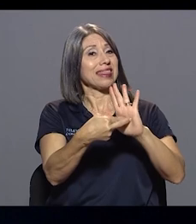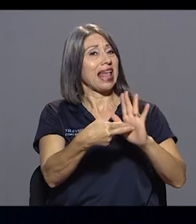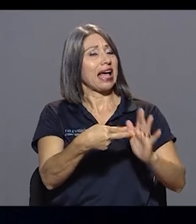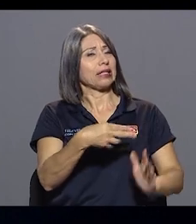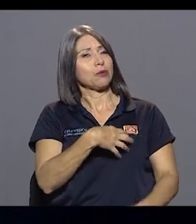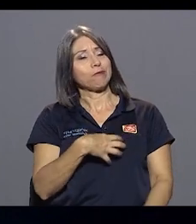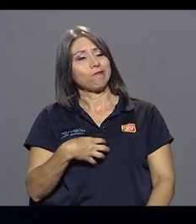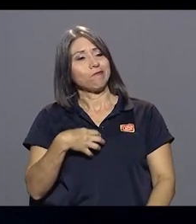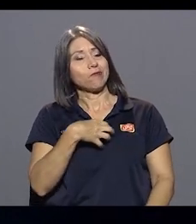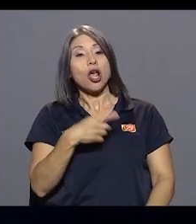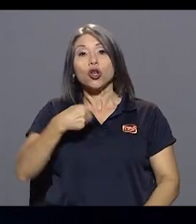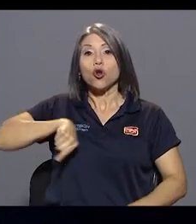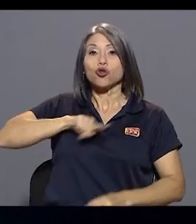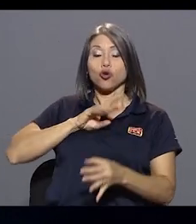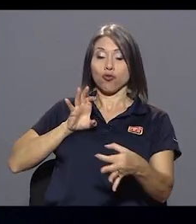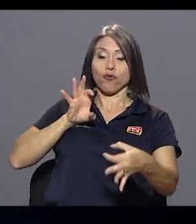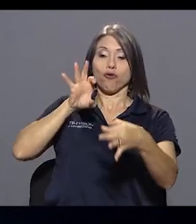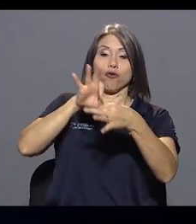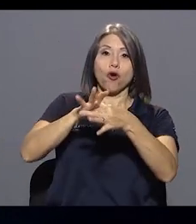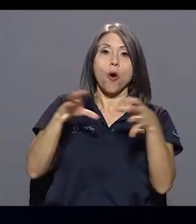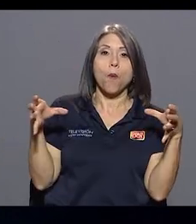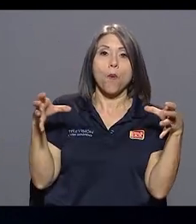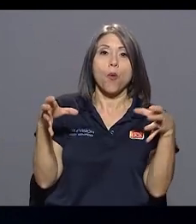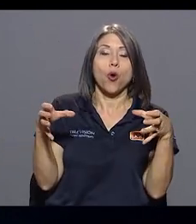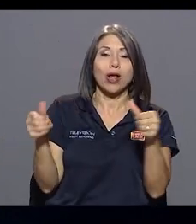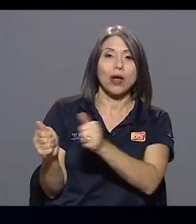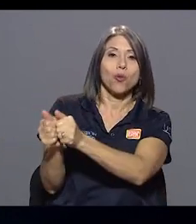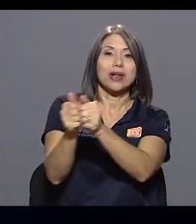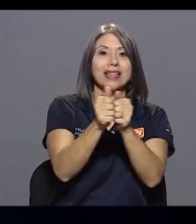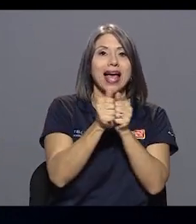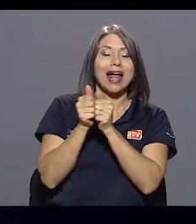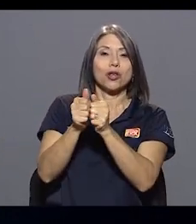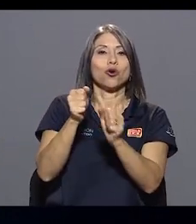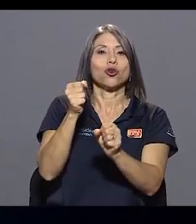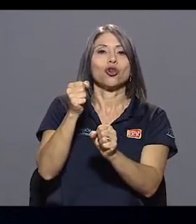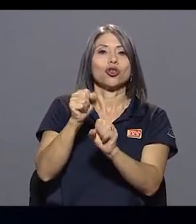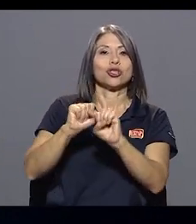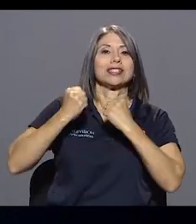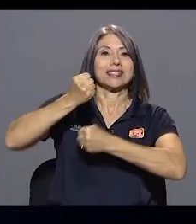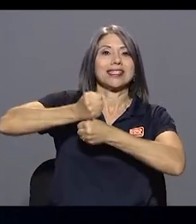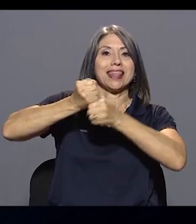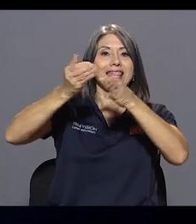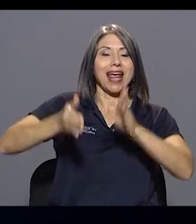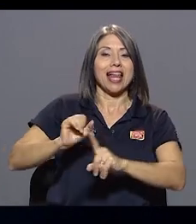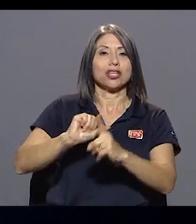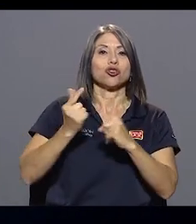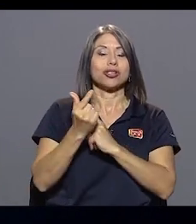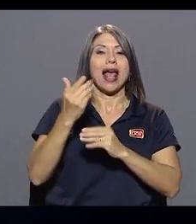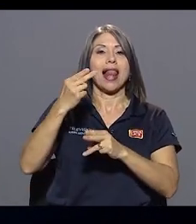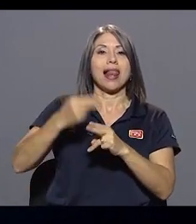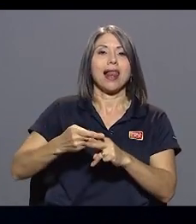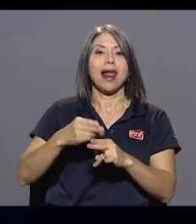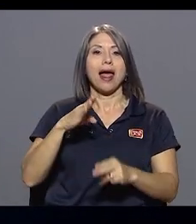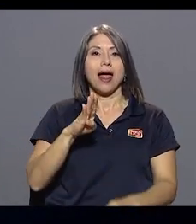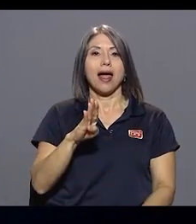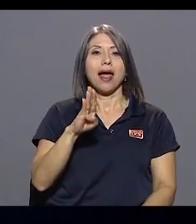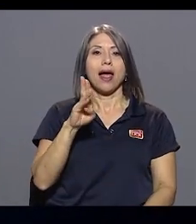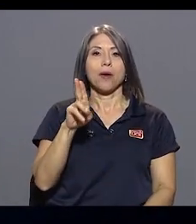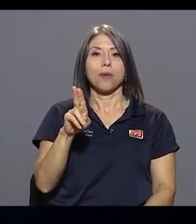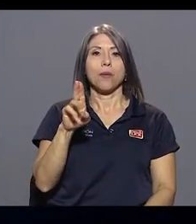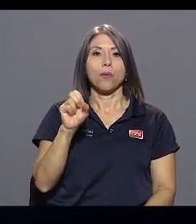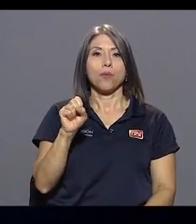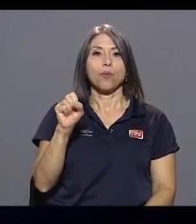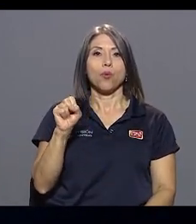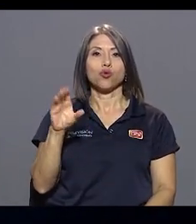parte del bloque unitario sindical y social Busco. ¿Se desmarca un poquito, don Albino? Sí tenemos ciertas